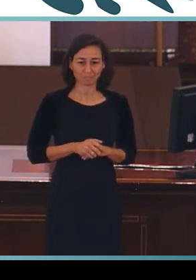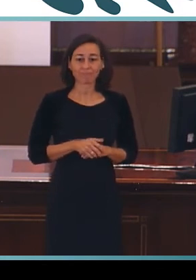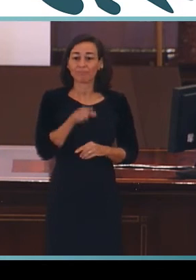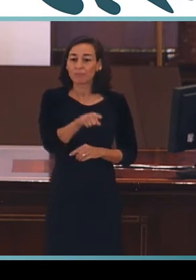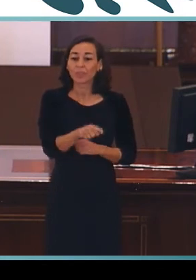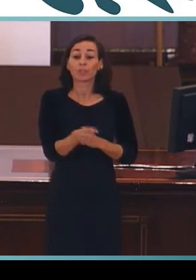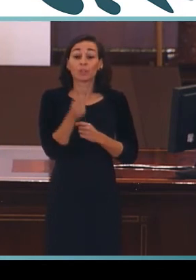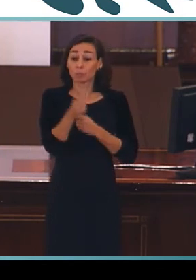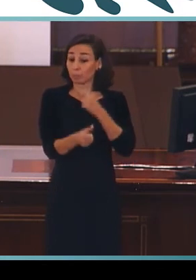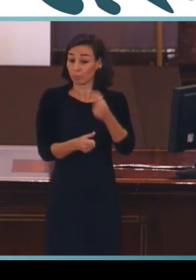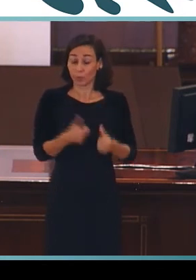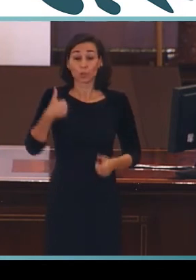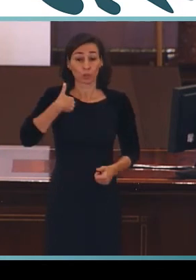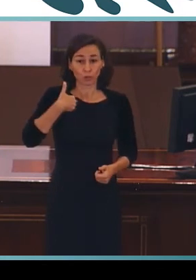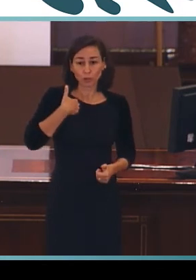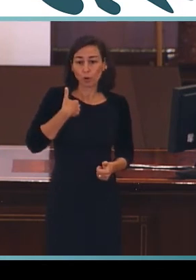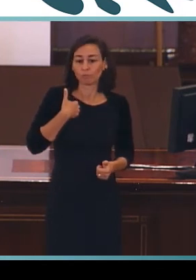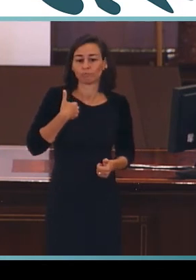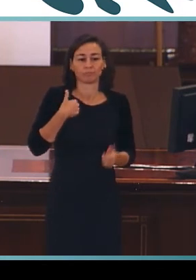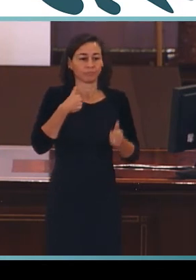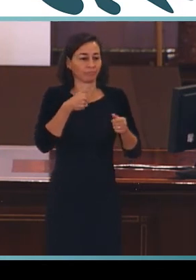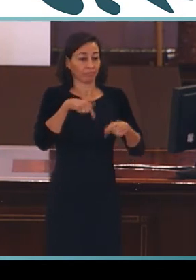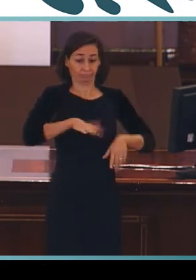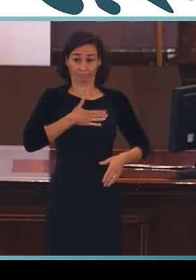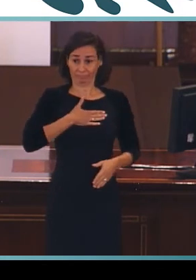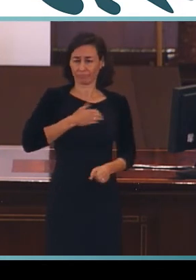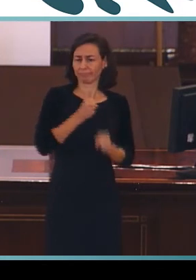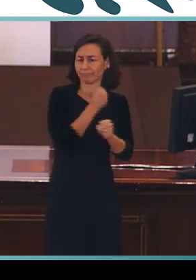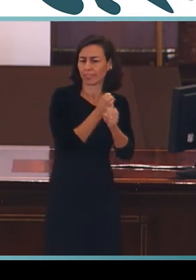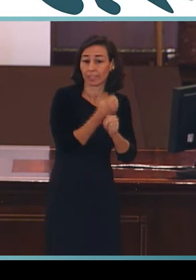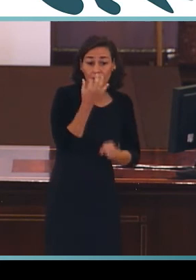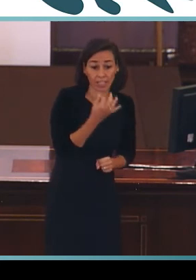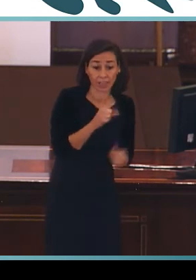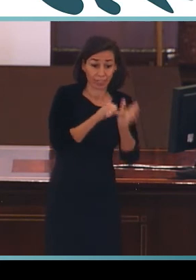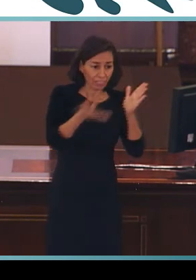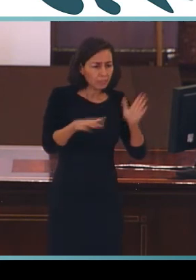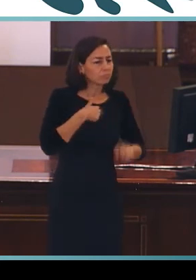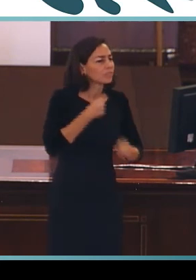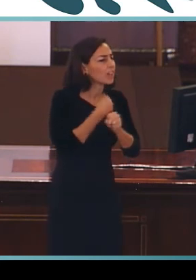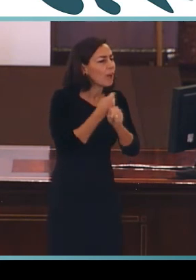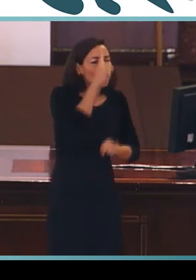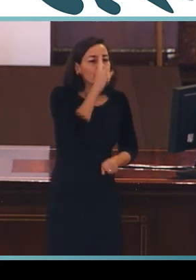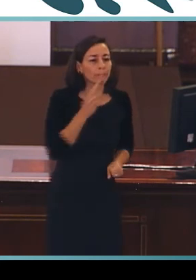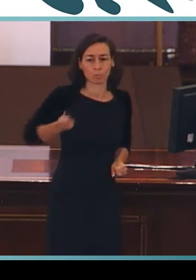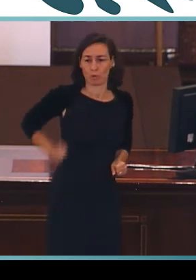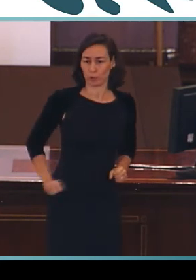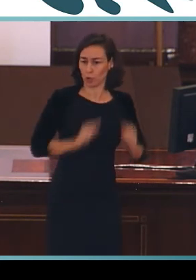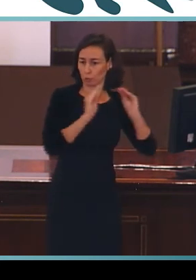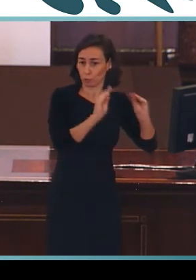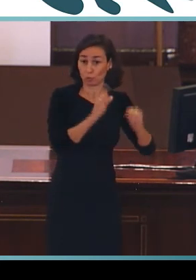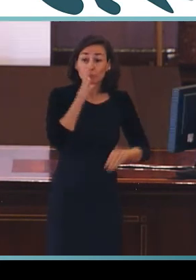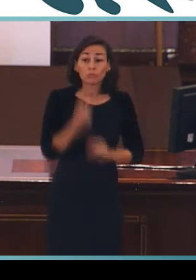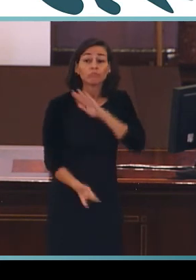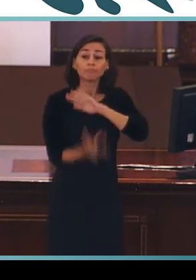continúo, este centro se ocupa de la revisión de los perfiles profesionales. Por ello, se han constituido dos